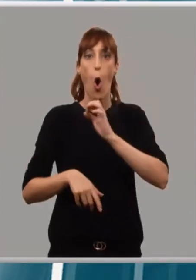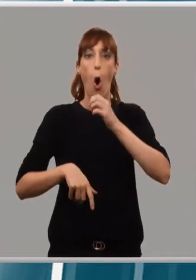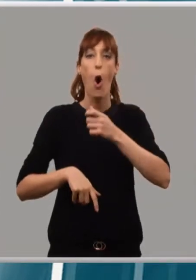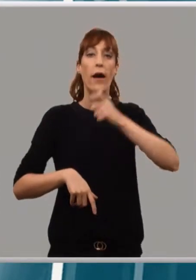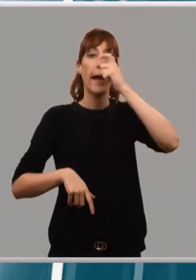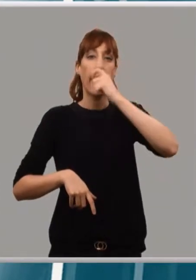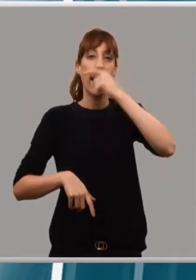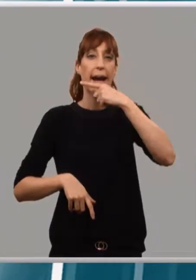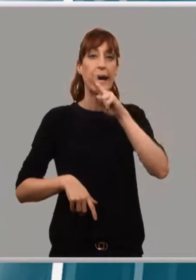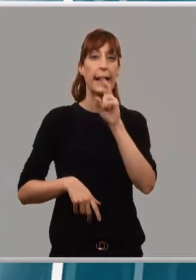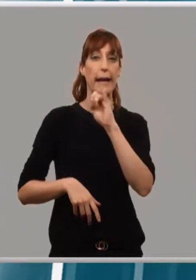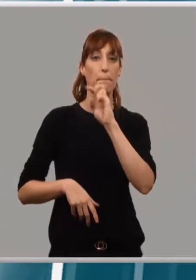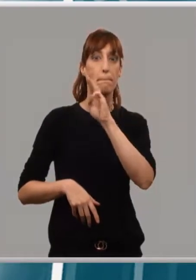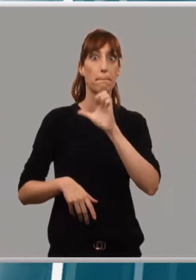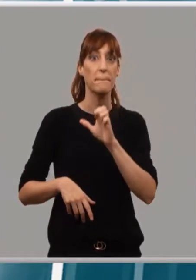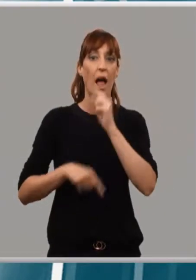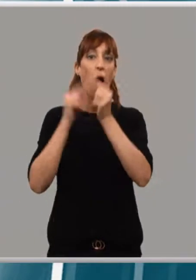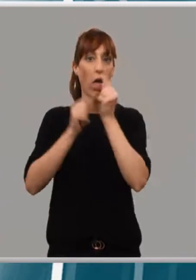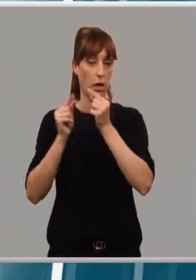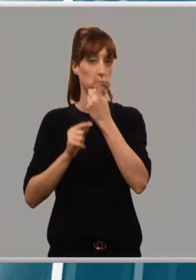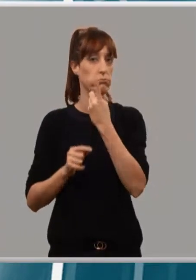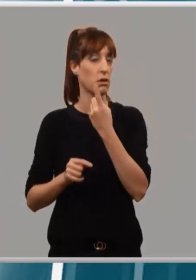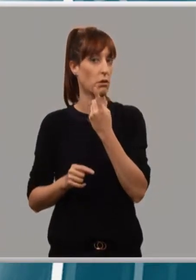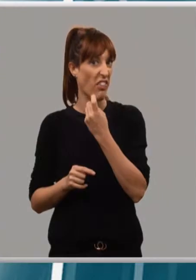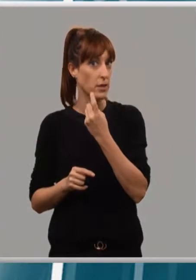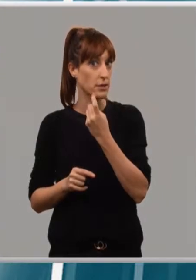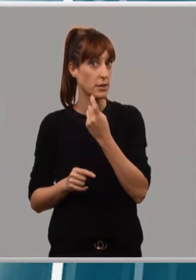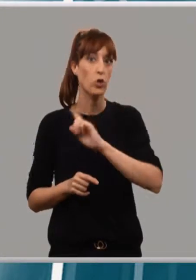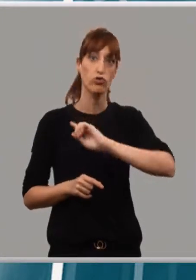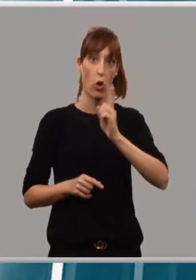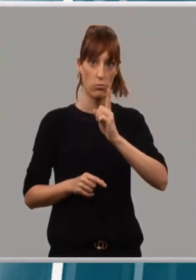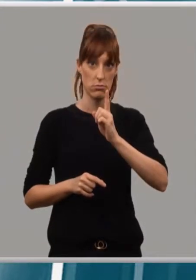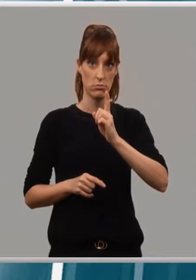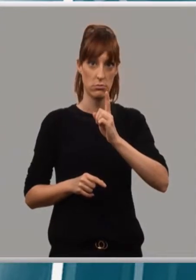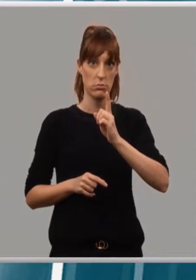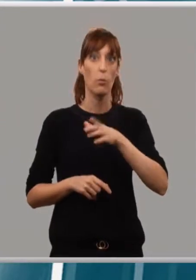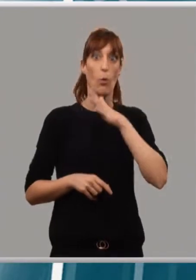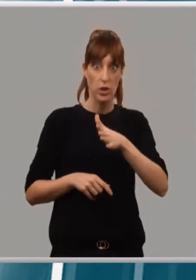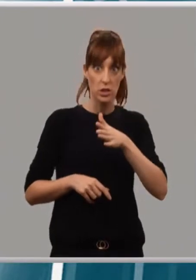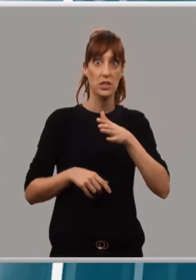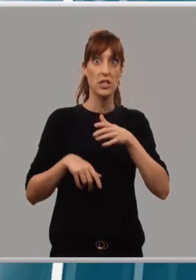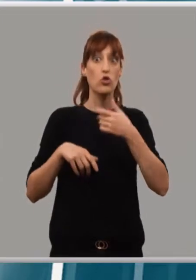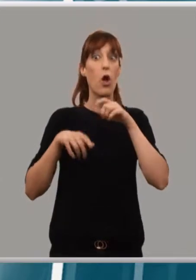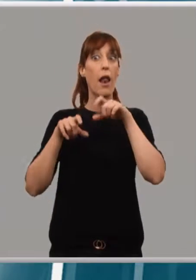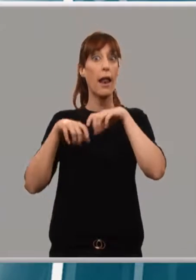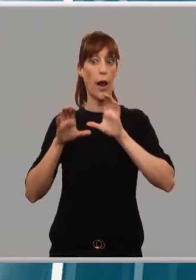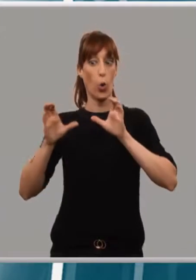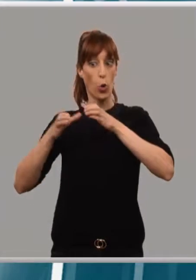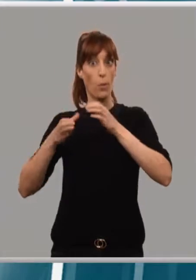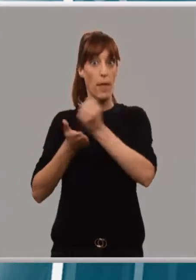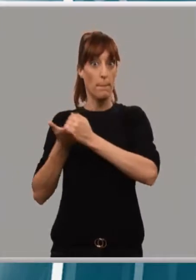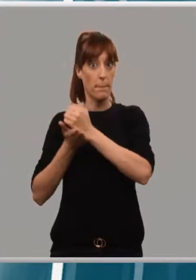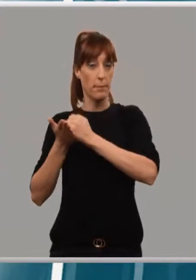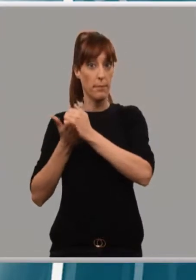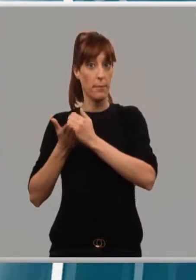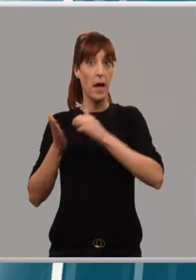por seguir utilizando estos antibióticos. Es algo sobre lo que hay que actuar según la Agencia Española de Medicamentos. Que ha organizado junto al Gobierno de La Rioja